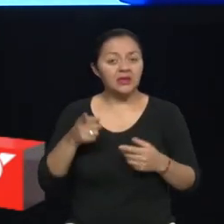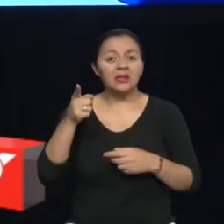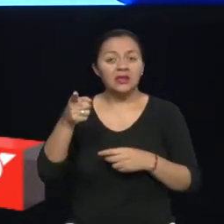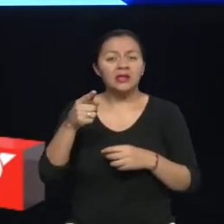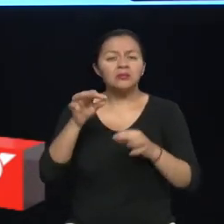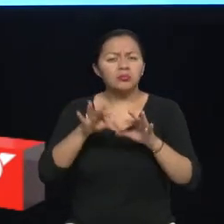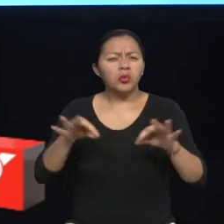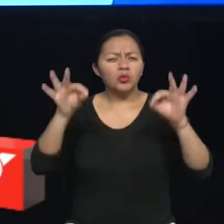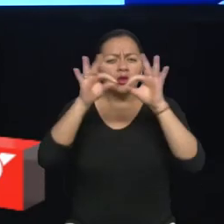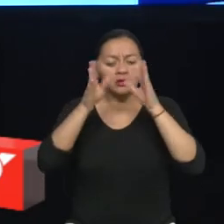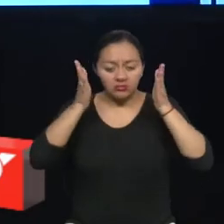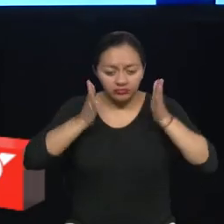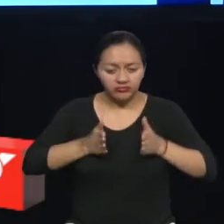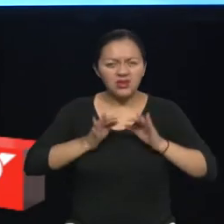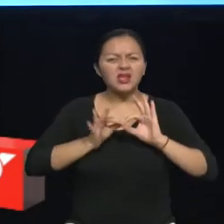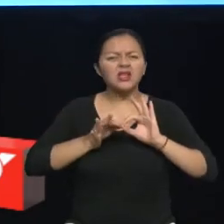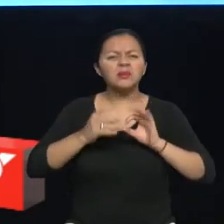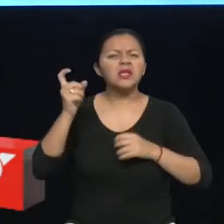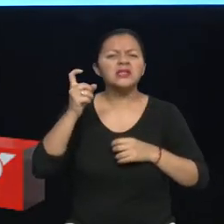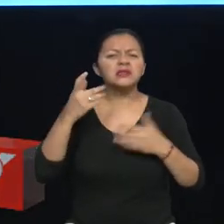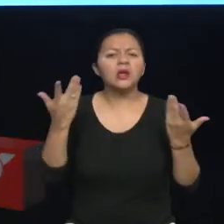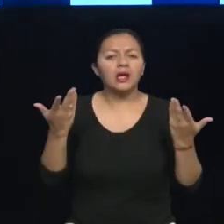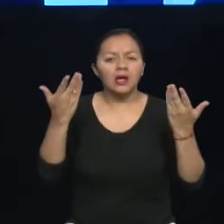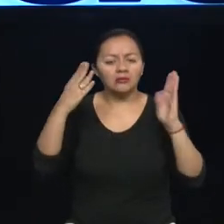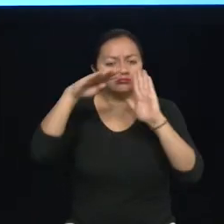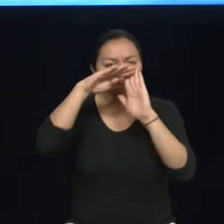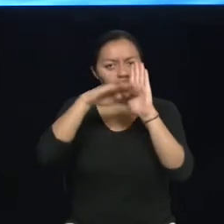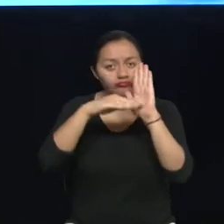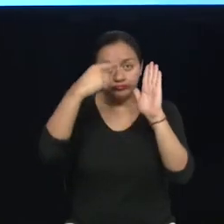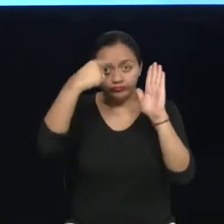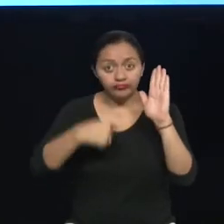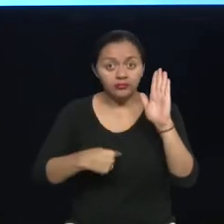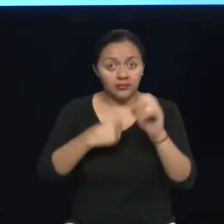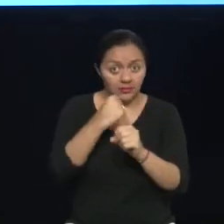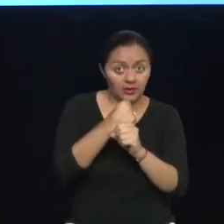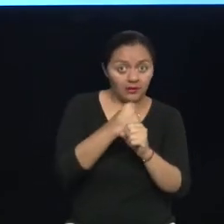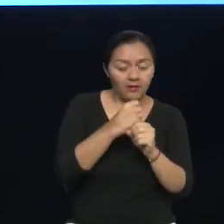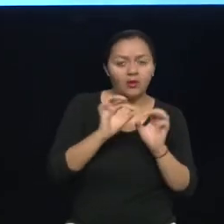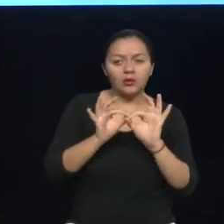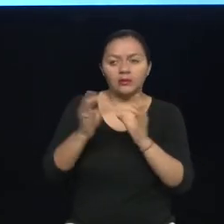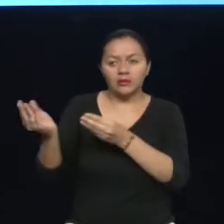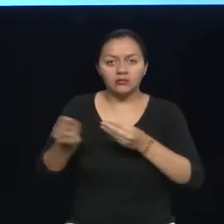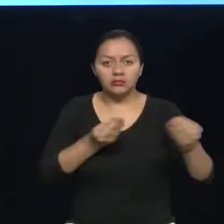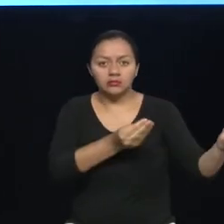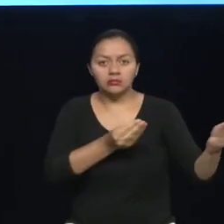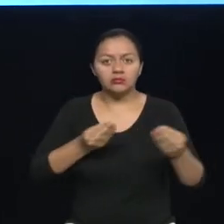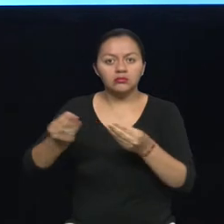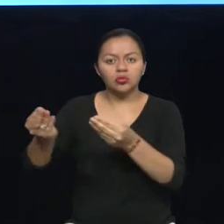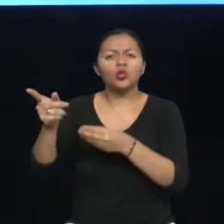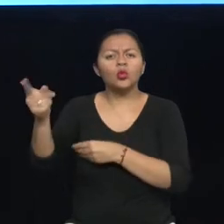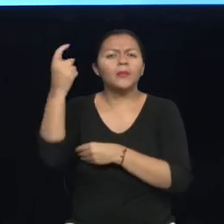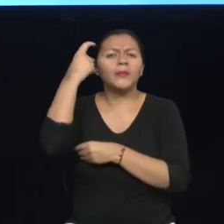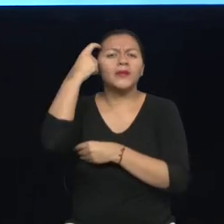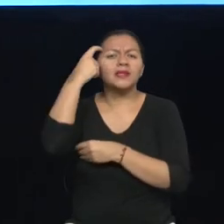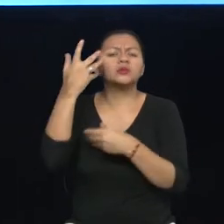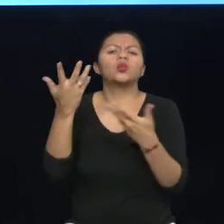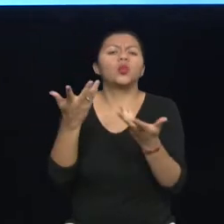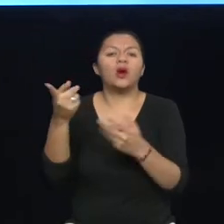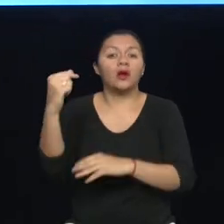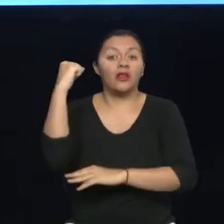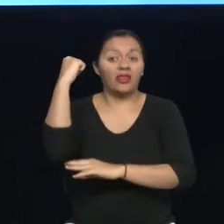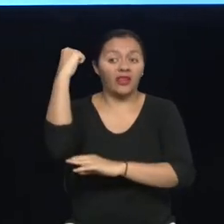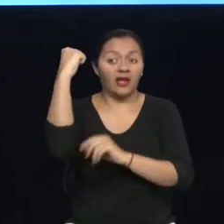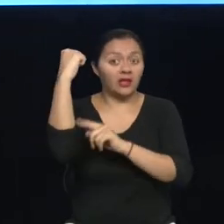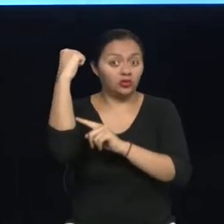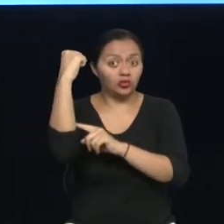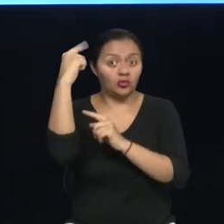lengua de señas esté al frente? Hace un trabajo de interpretarte. ¿Cómo consideras que tus derechos se